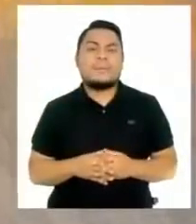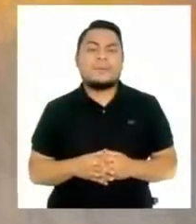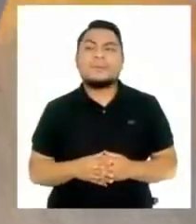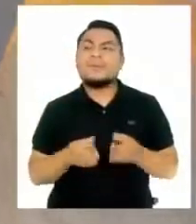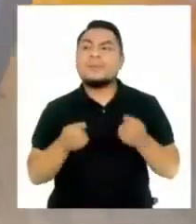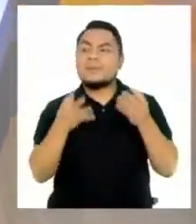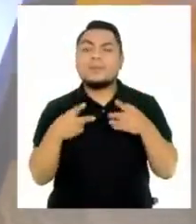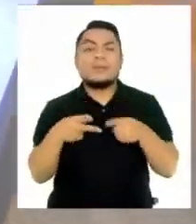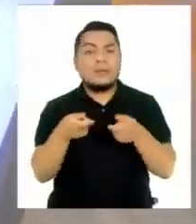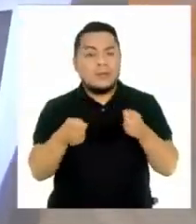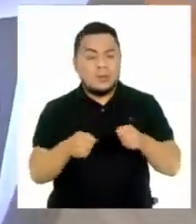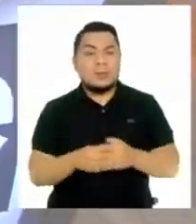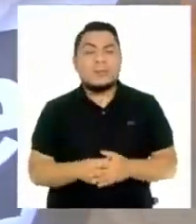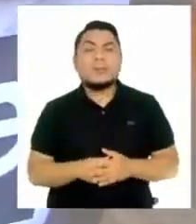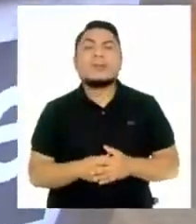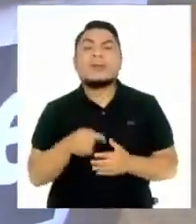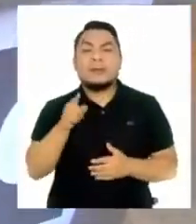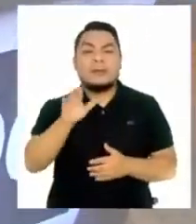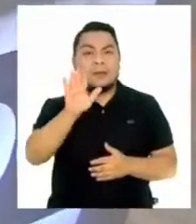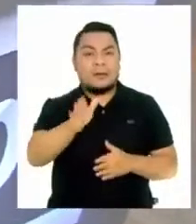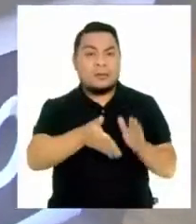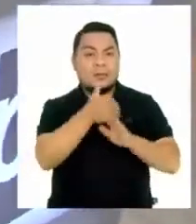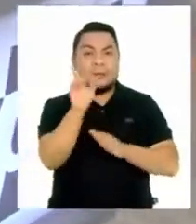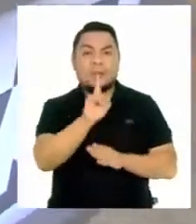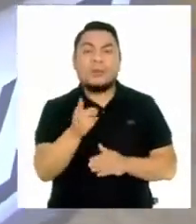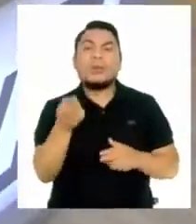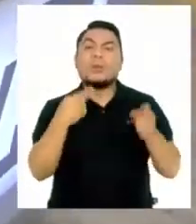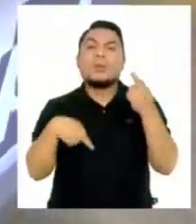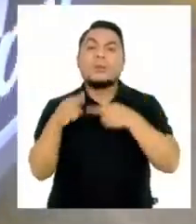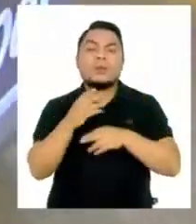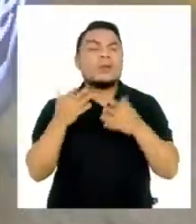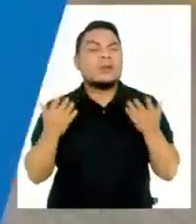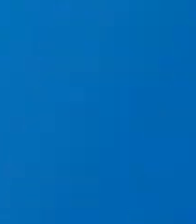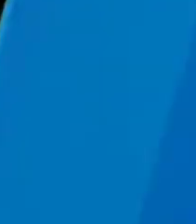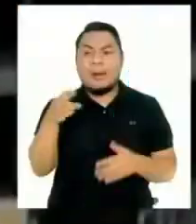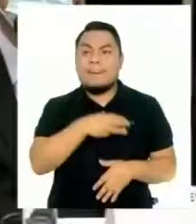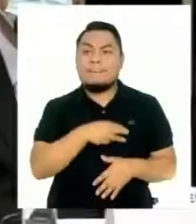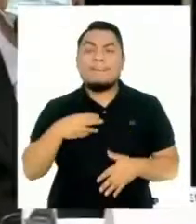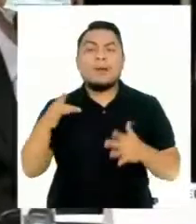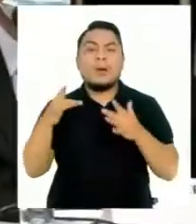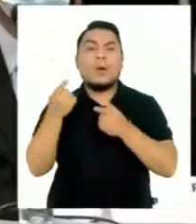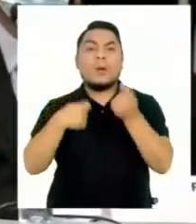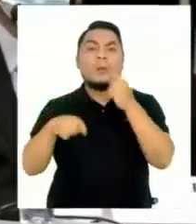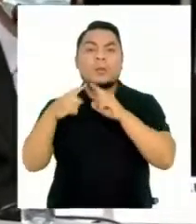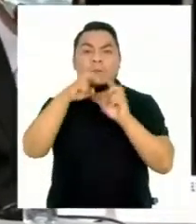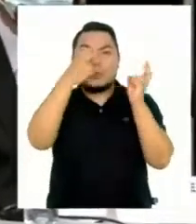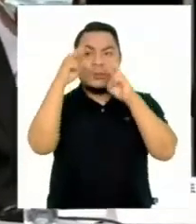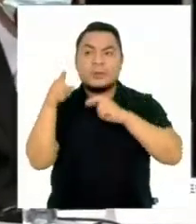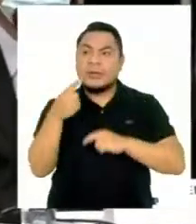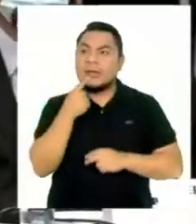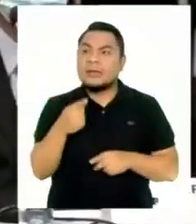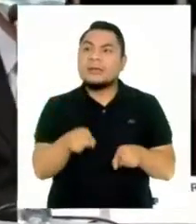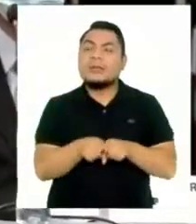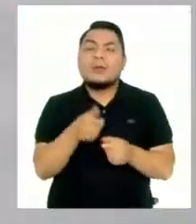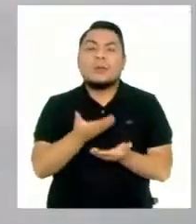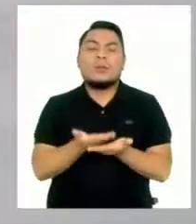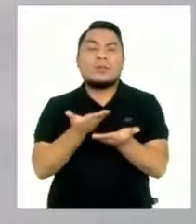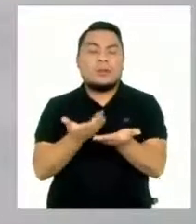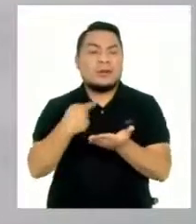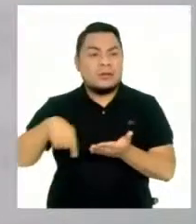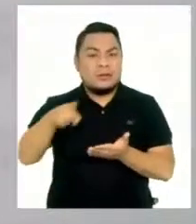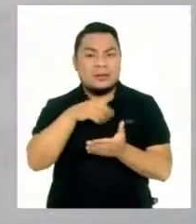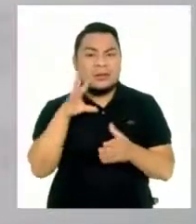Muy bien, vamos a hacer una pausa comercial, pero no se muevan. No se muevan, vamos a regresar con el ministro de Comercio Exterior y Turismo que se produce tras propuesta para